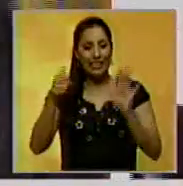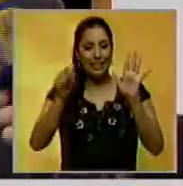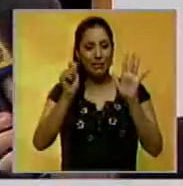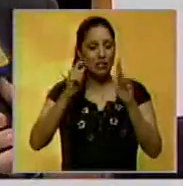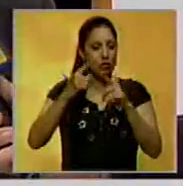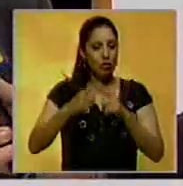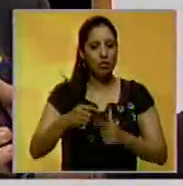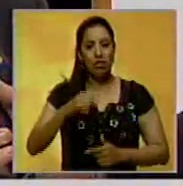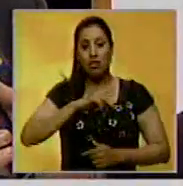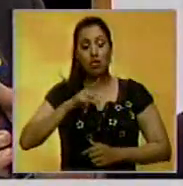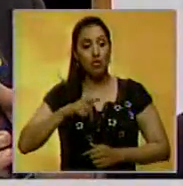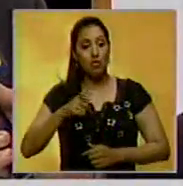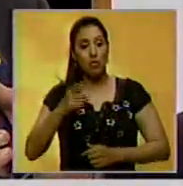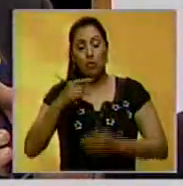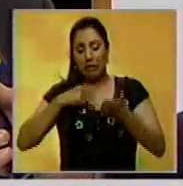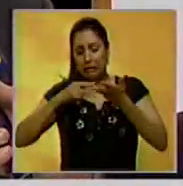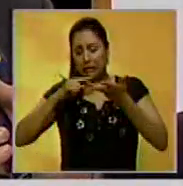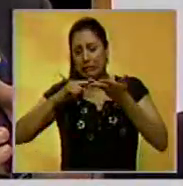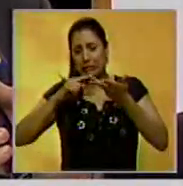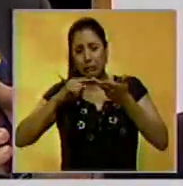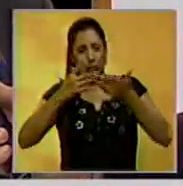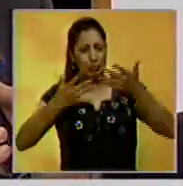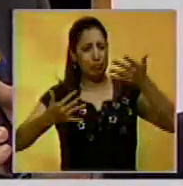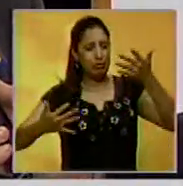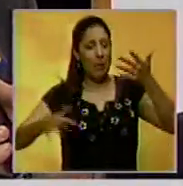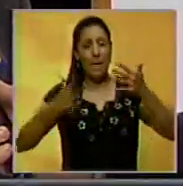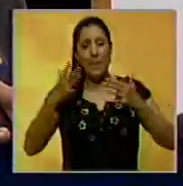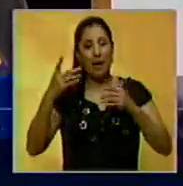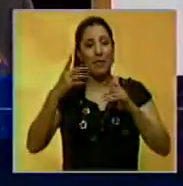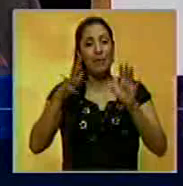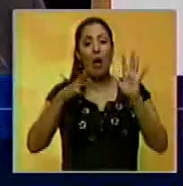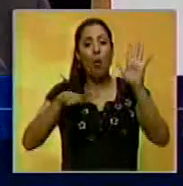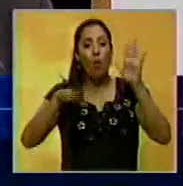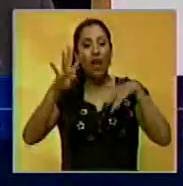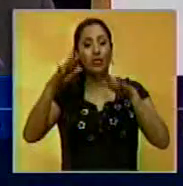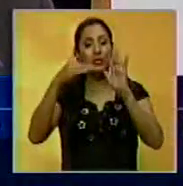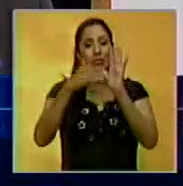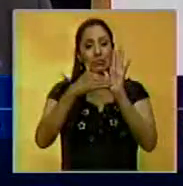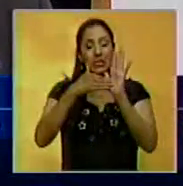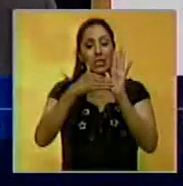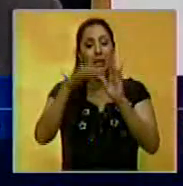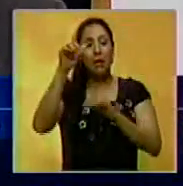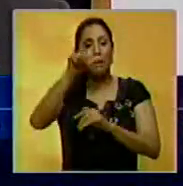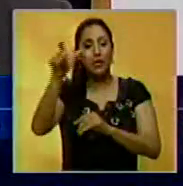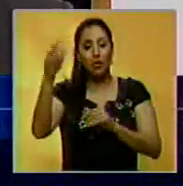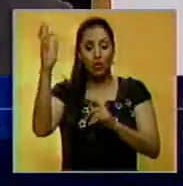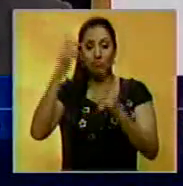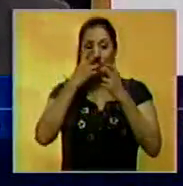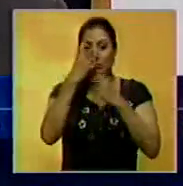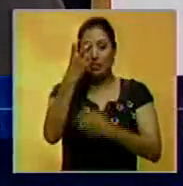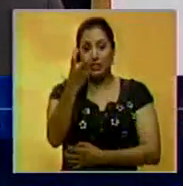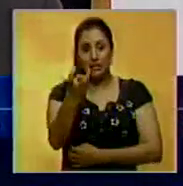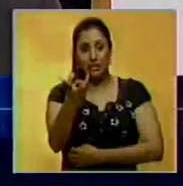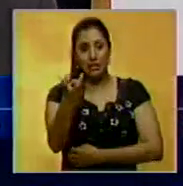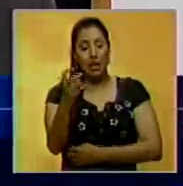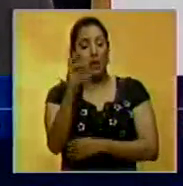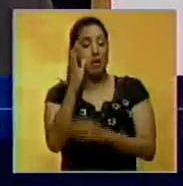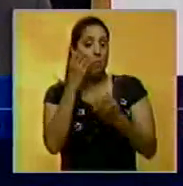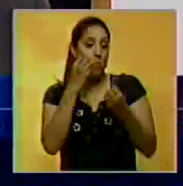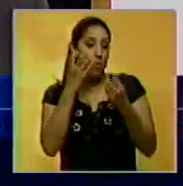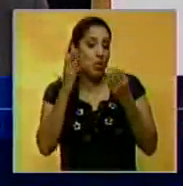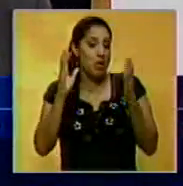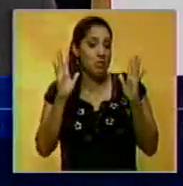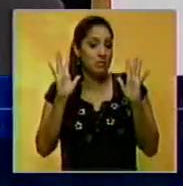a la Asamblea? No he tenido ya cuenta, pero hemos pasado largo de las 14.000 visitas en lo que va de año, y bueno,